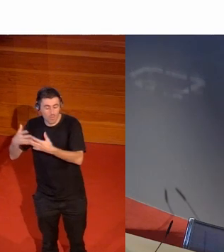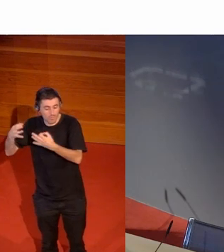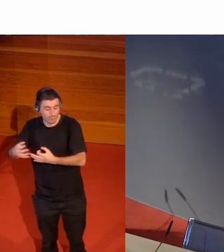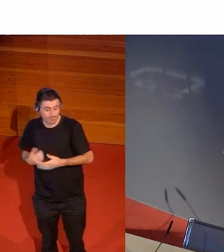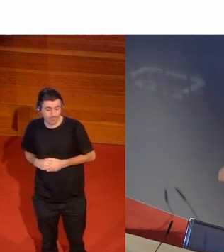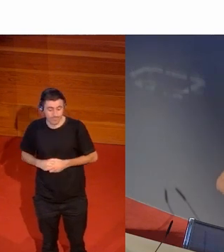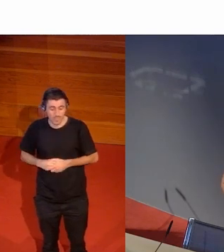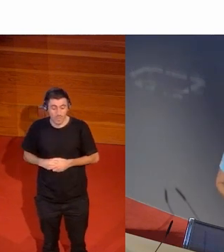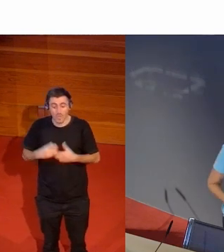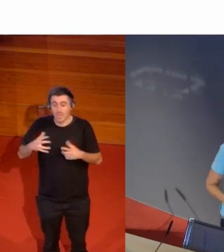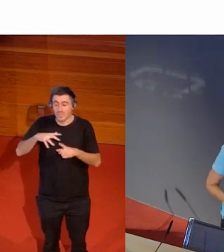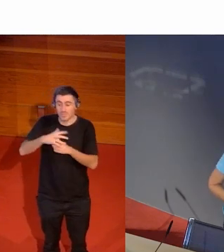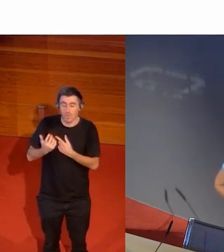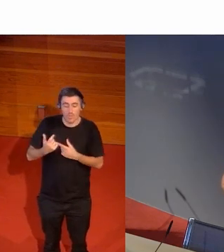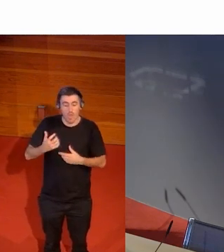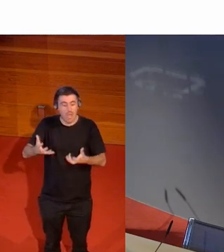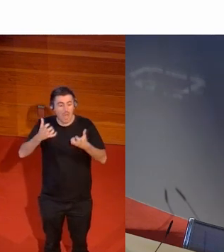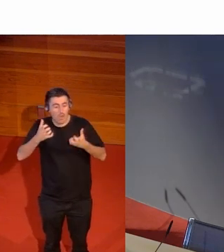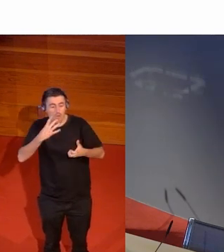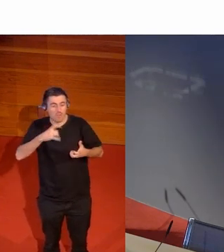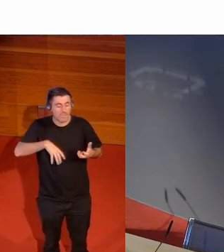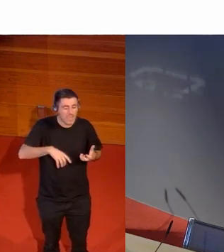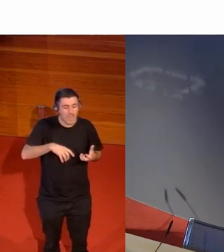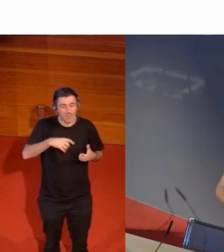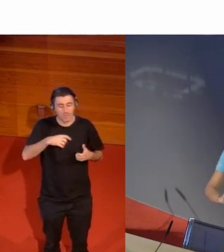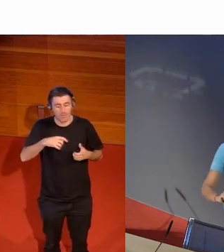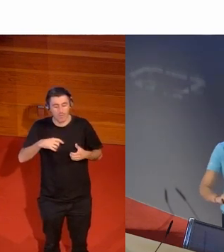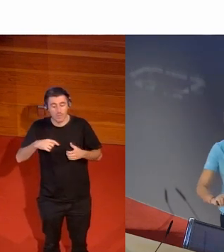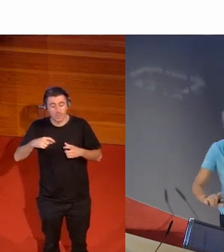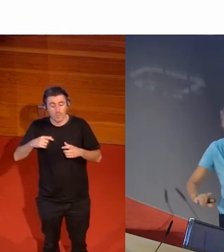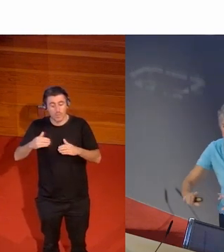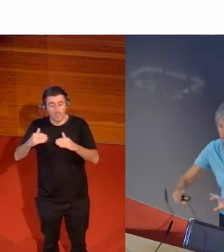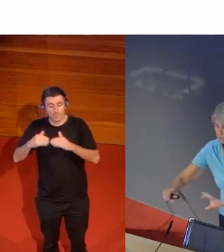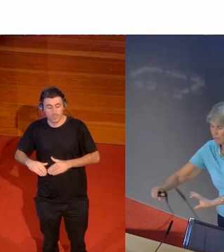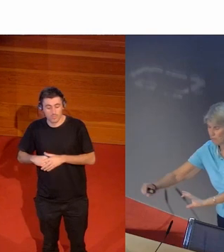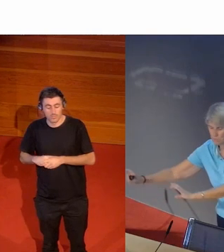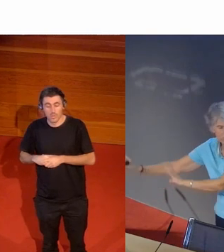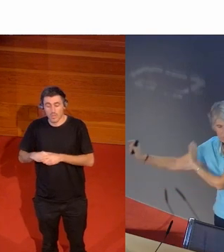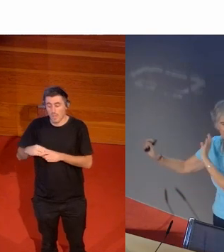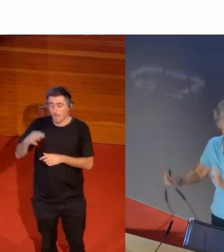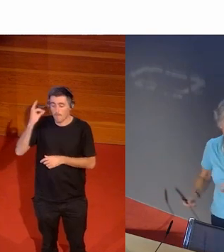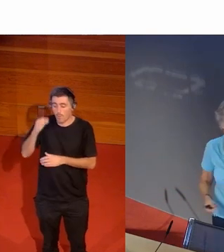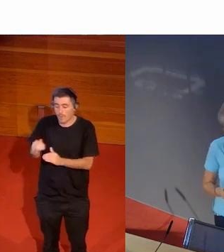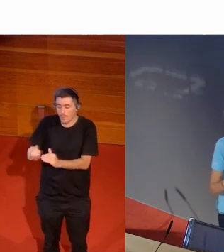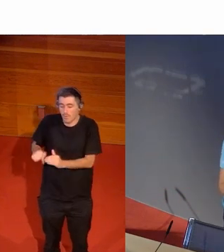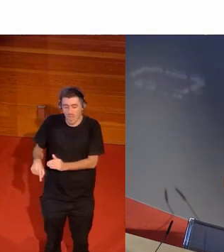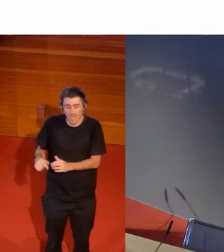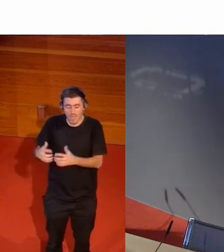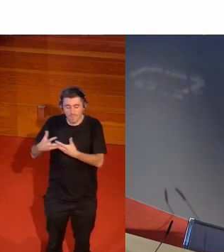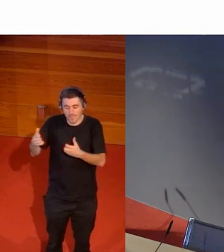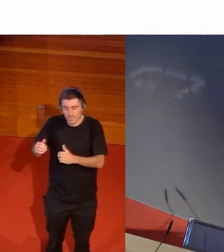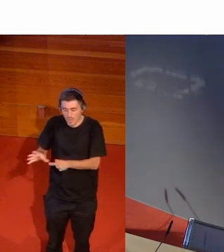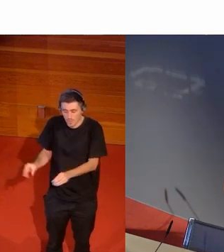fulanito y entonces en la natación ganó no sé quién y luego en el ciclismo y tal y aquí abajo y en las mujeres ganó pero quien sea lo